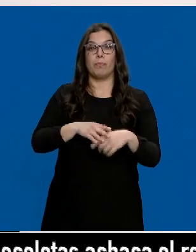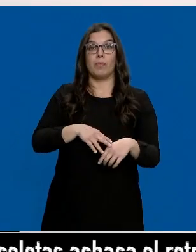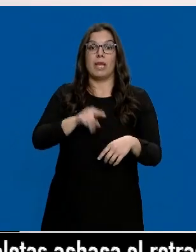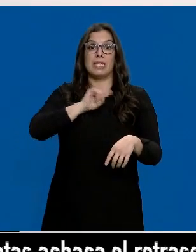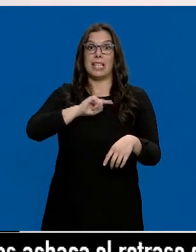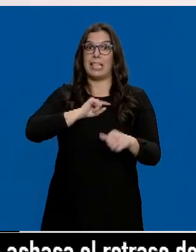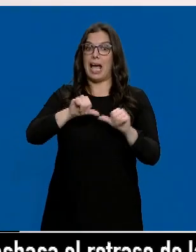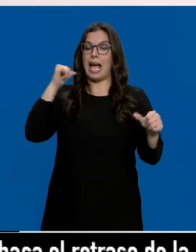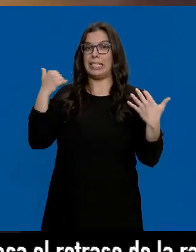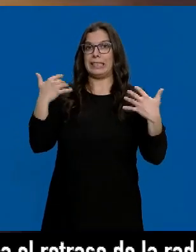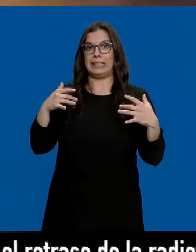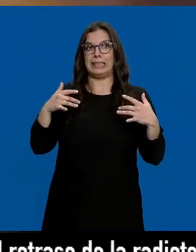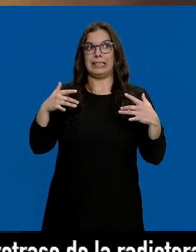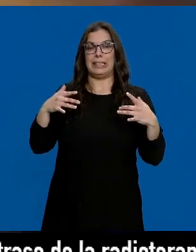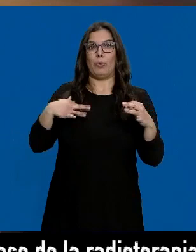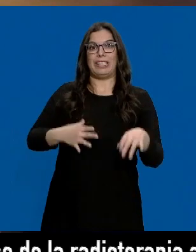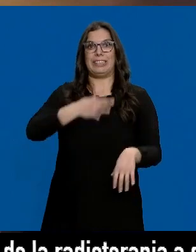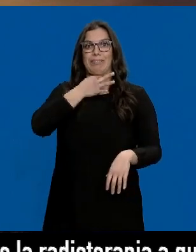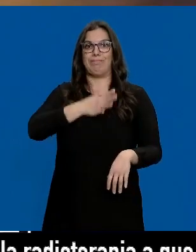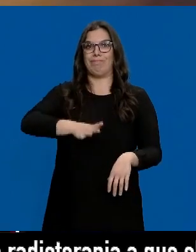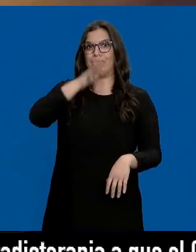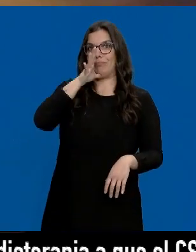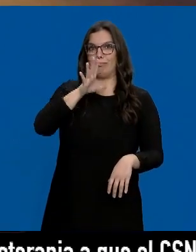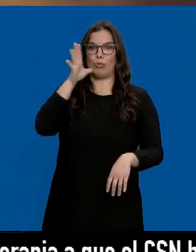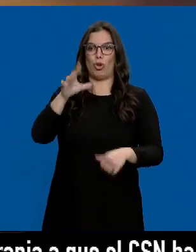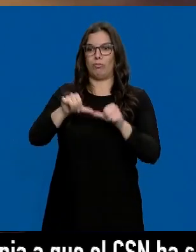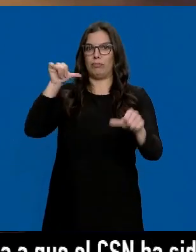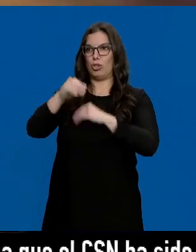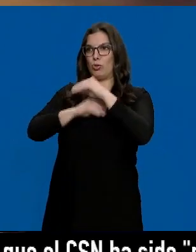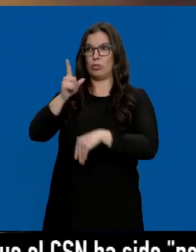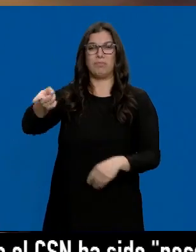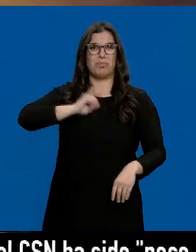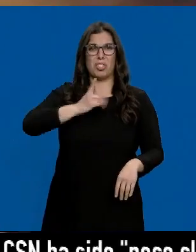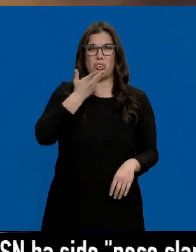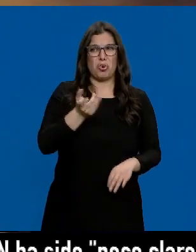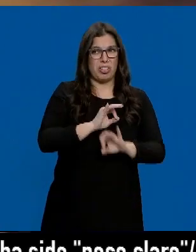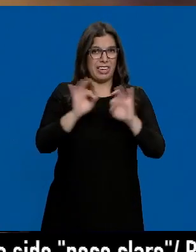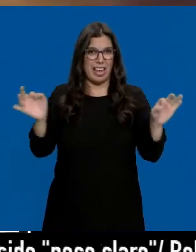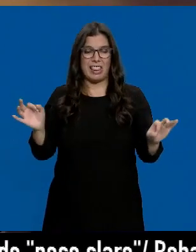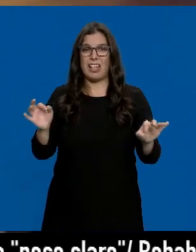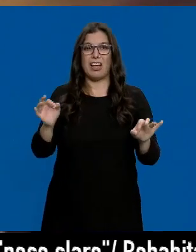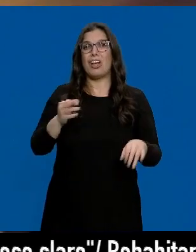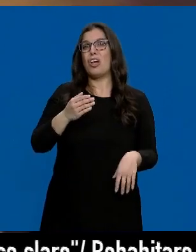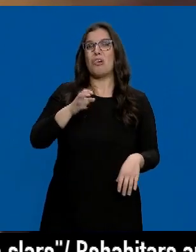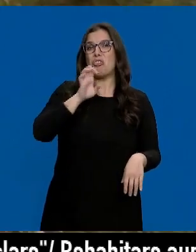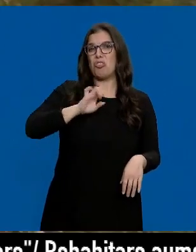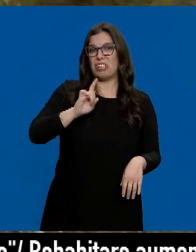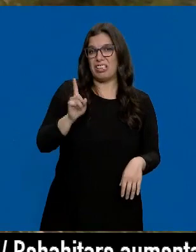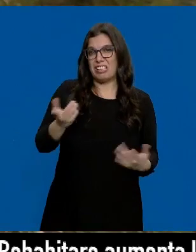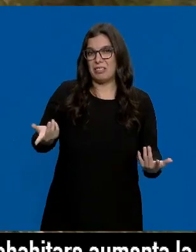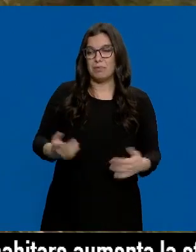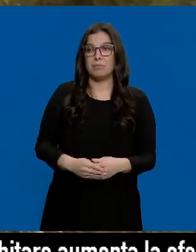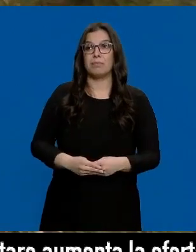hecho los deberes con su territorio. Tienen un desconocimiento brutal sobre nosotros. Tampoco les interesa mucho estudiarnos.